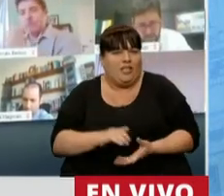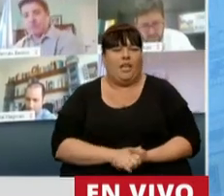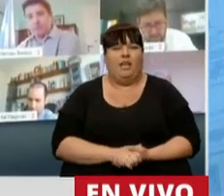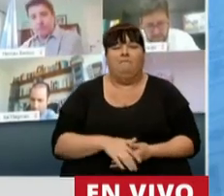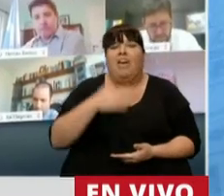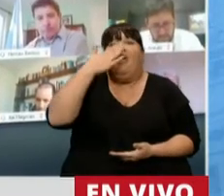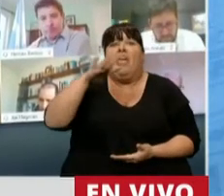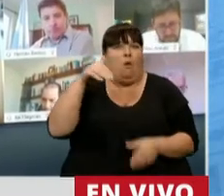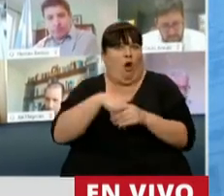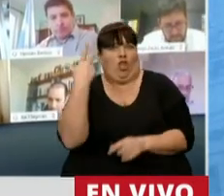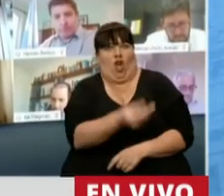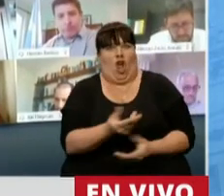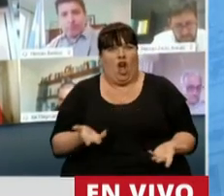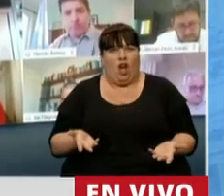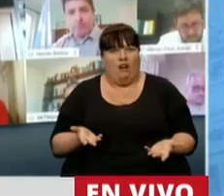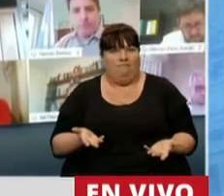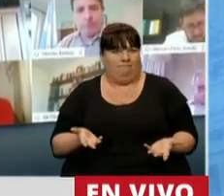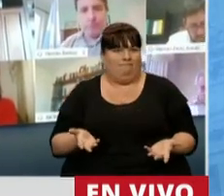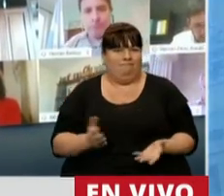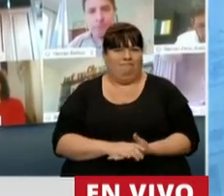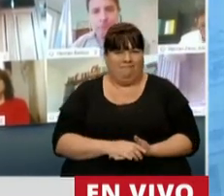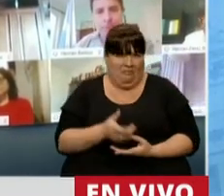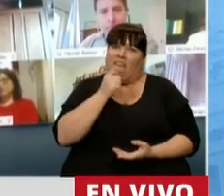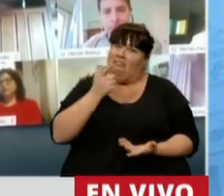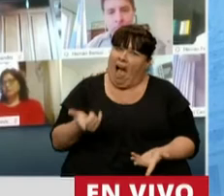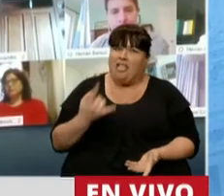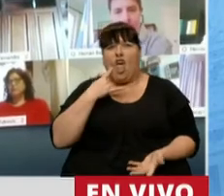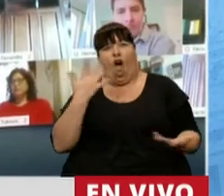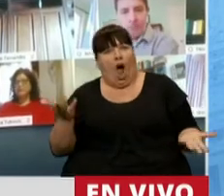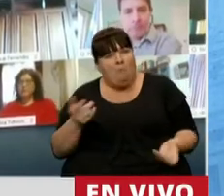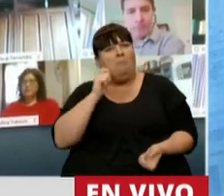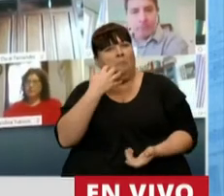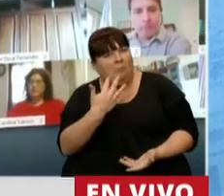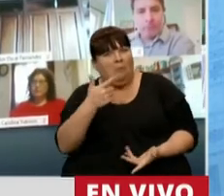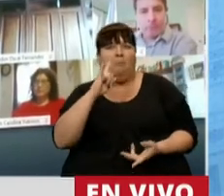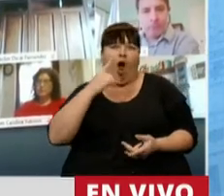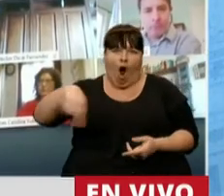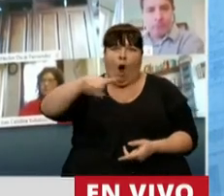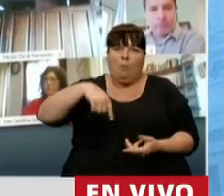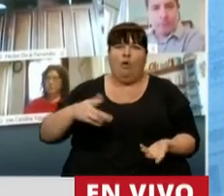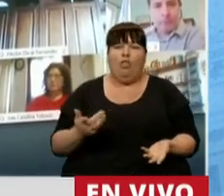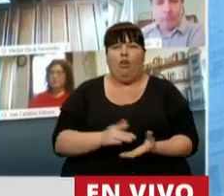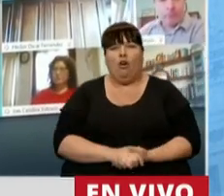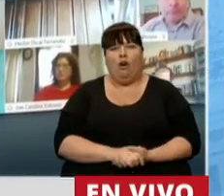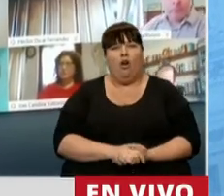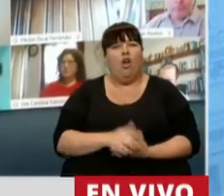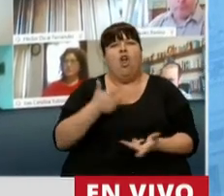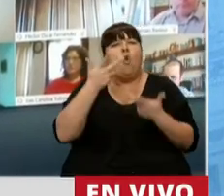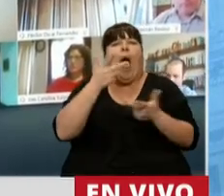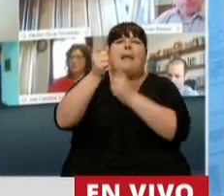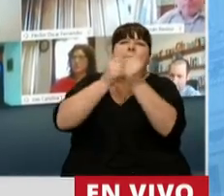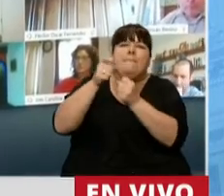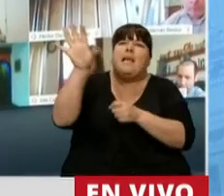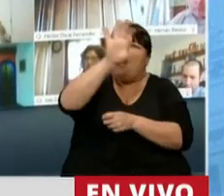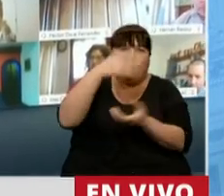Pero después votan en contra. Qué fácil, qué cómodo, qué linda zona de confort, ¿no? No hablan con empresas